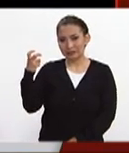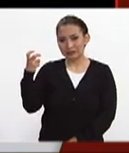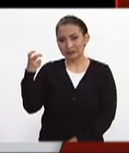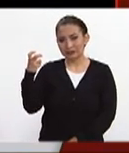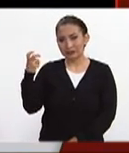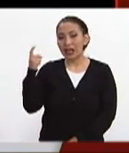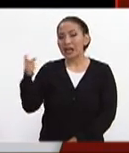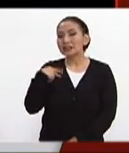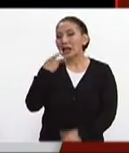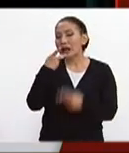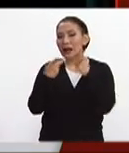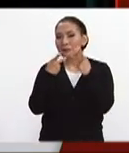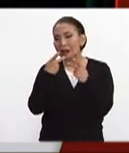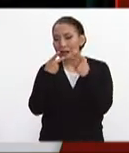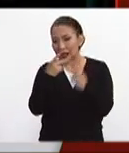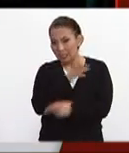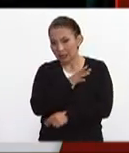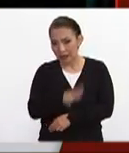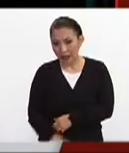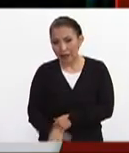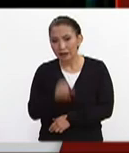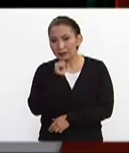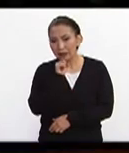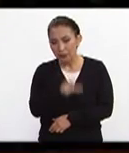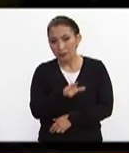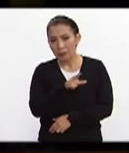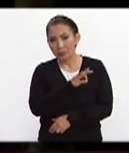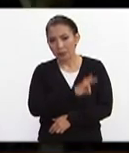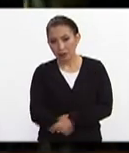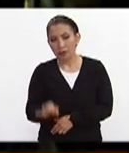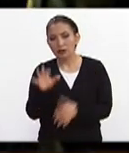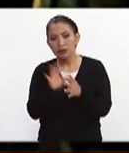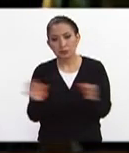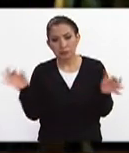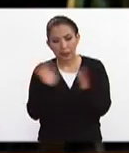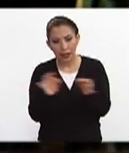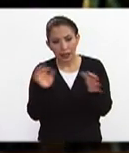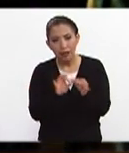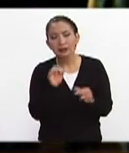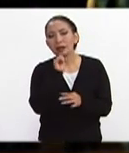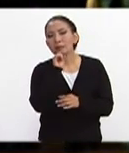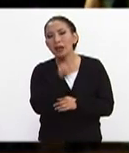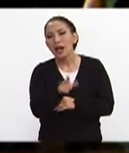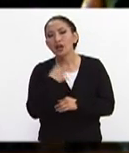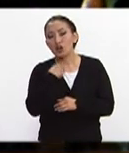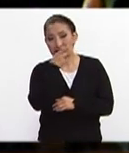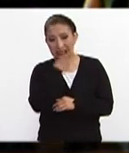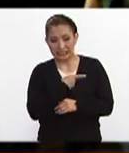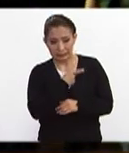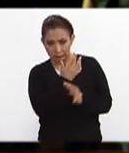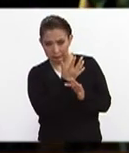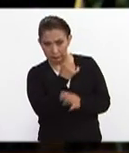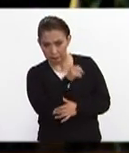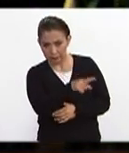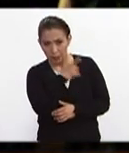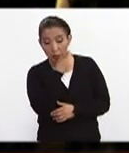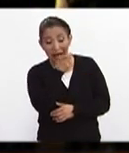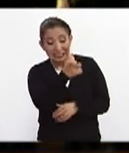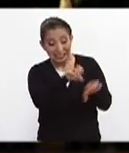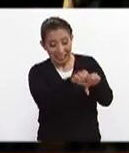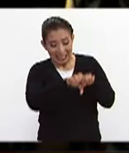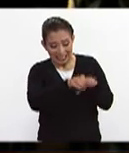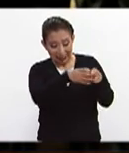fueron las palabras del general también podemos platicar que también nos platico que estas